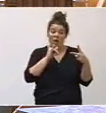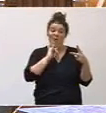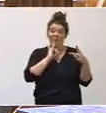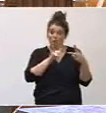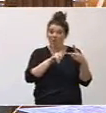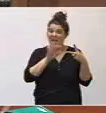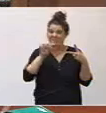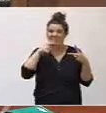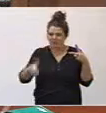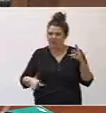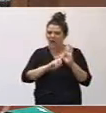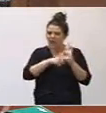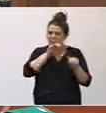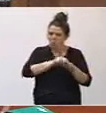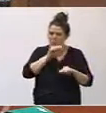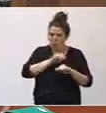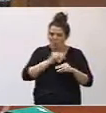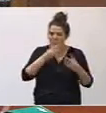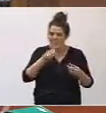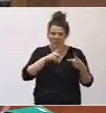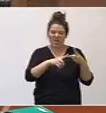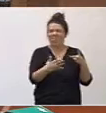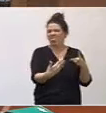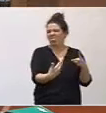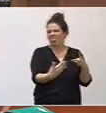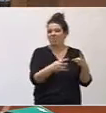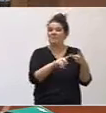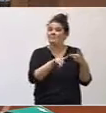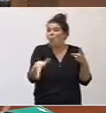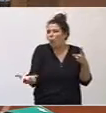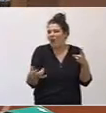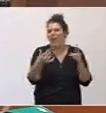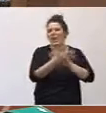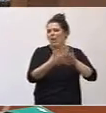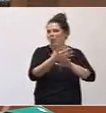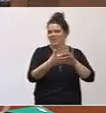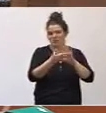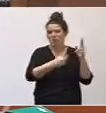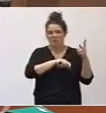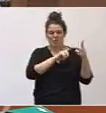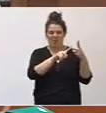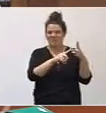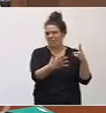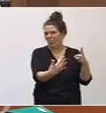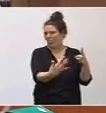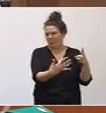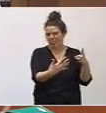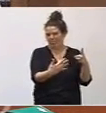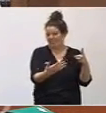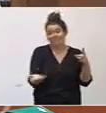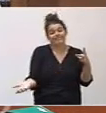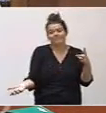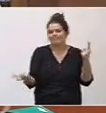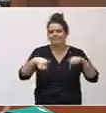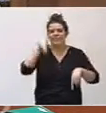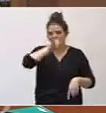lingüística y legalmente no se tiene en cuenta, y estamos hablando esta vez de la lengua de signos española. En Canarias,